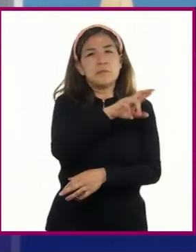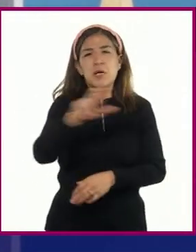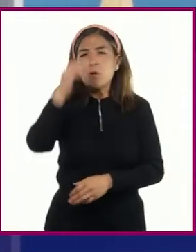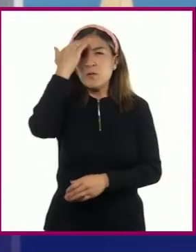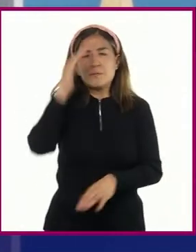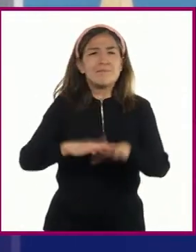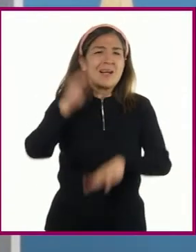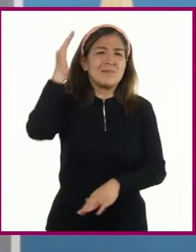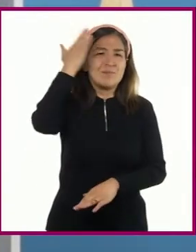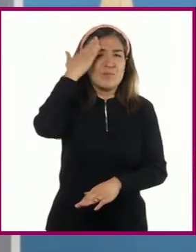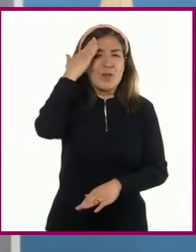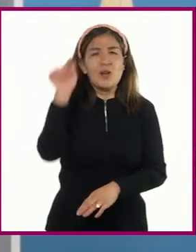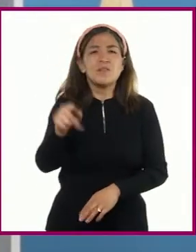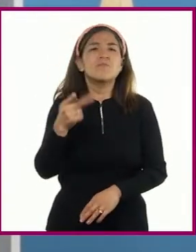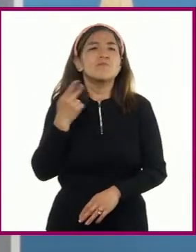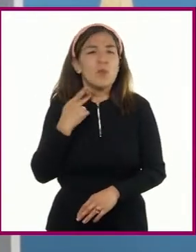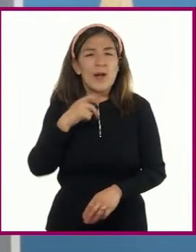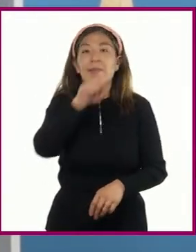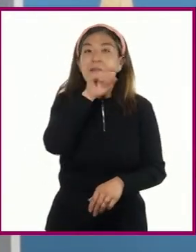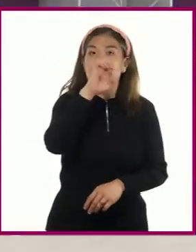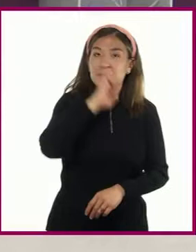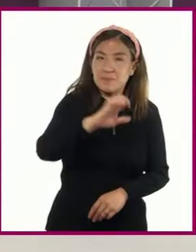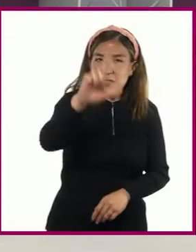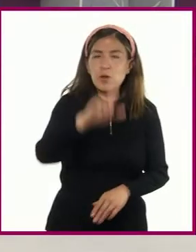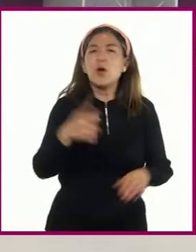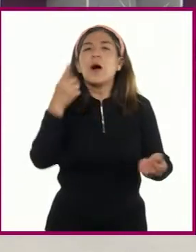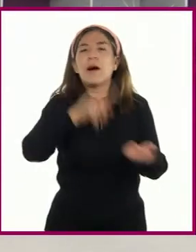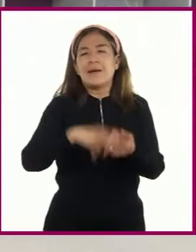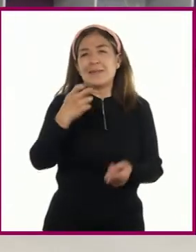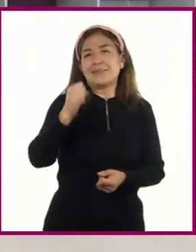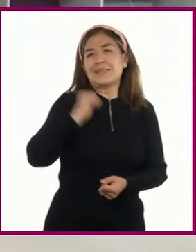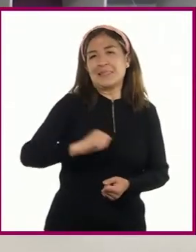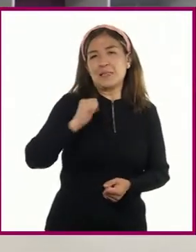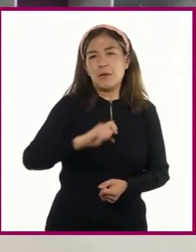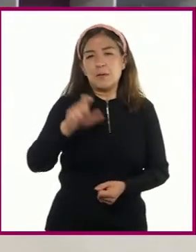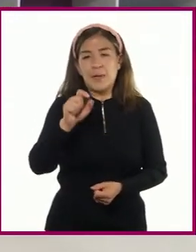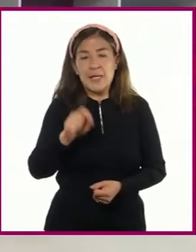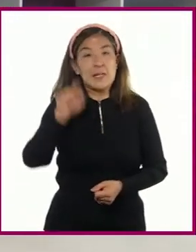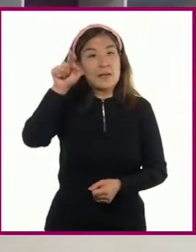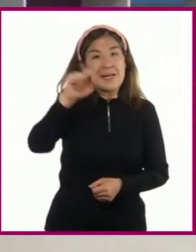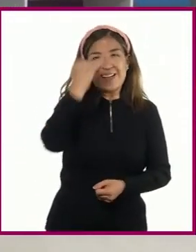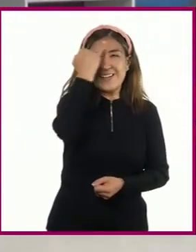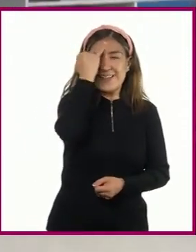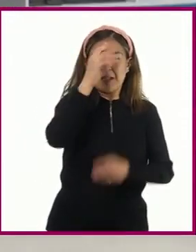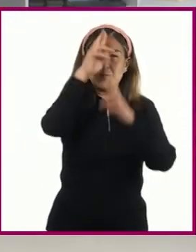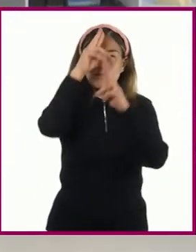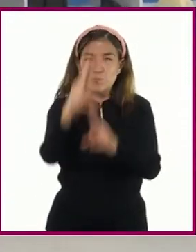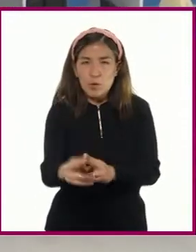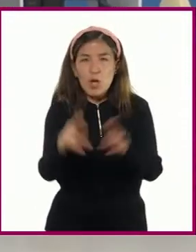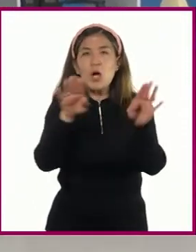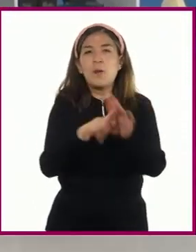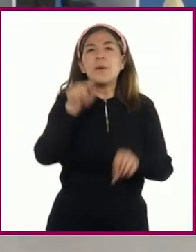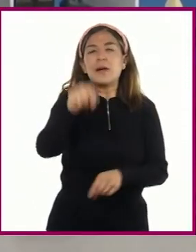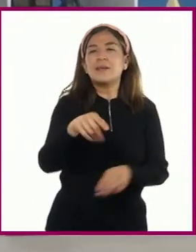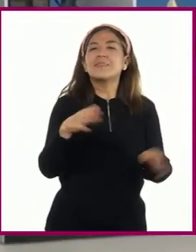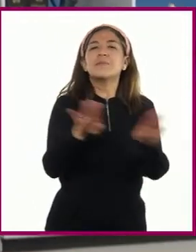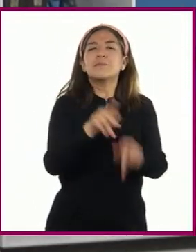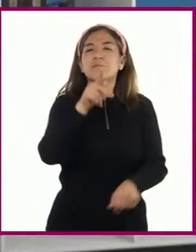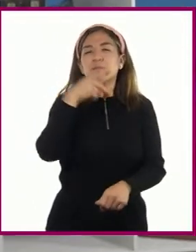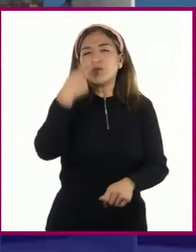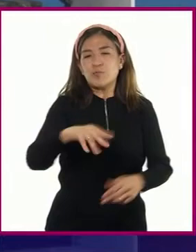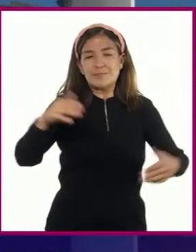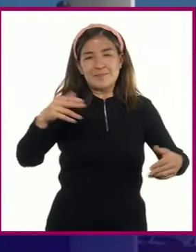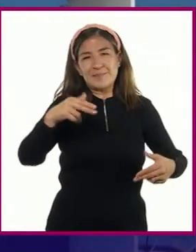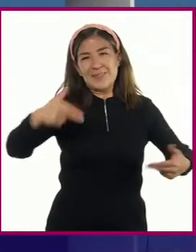líderes políticos y espirituales del siglo XX. Honrado en la India como el padre de la nación, siendo pionero en la